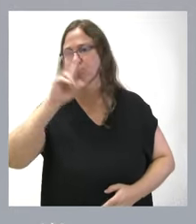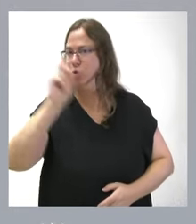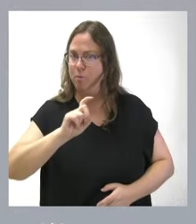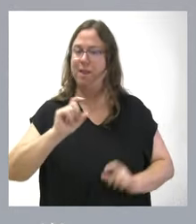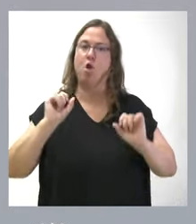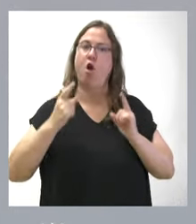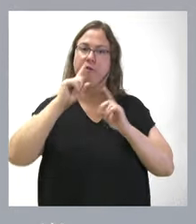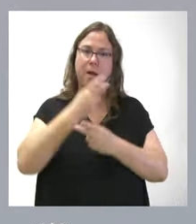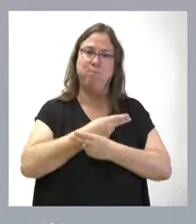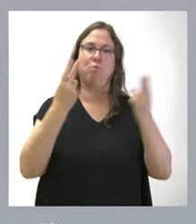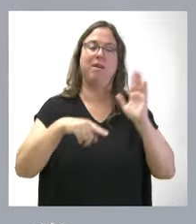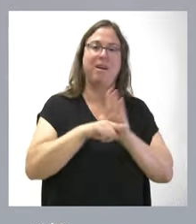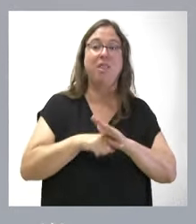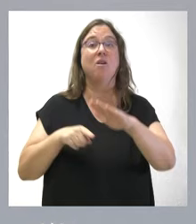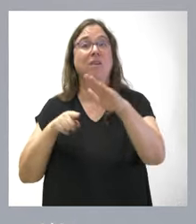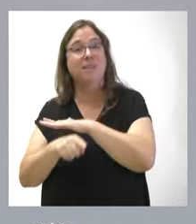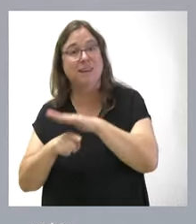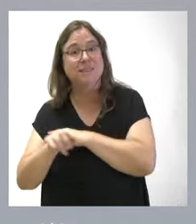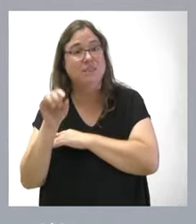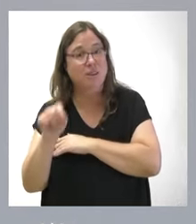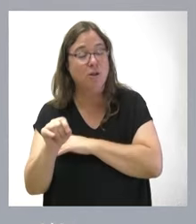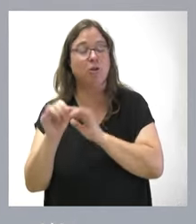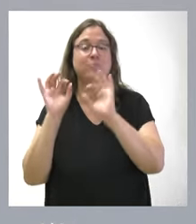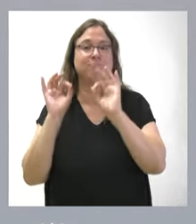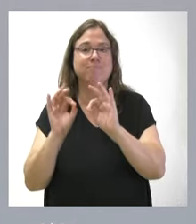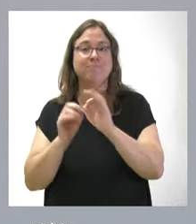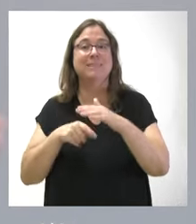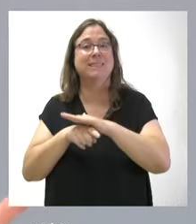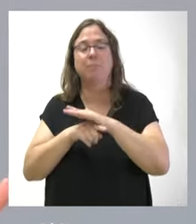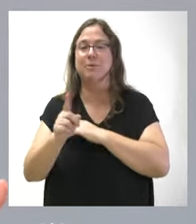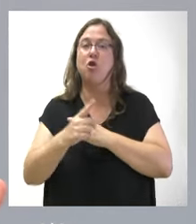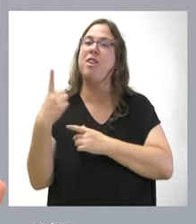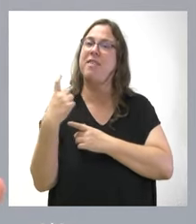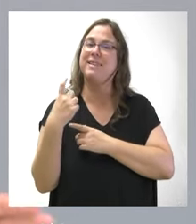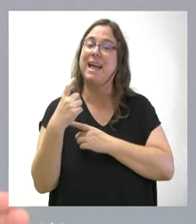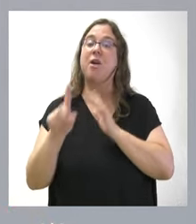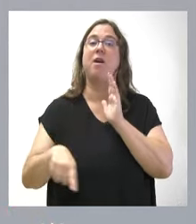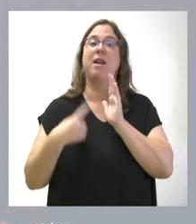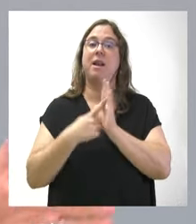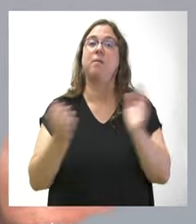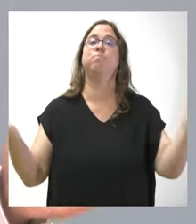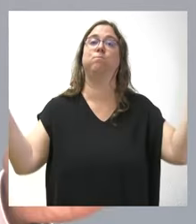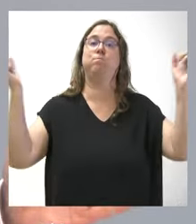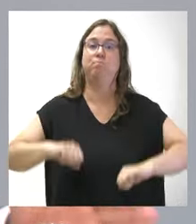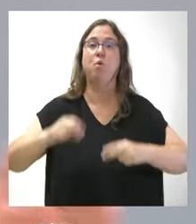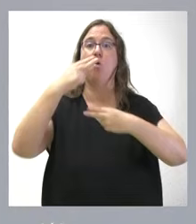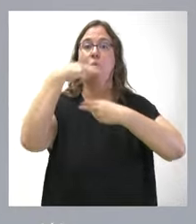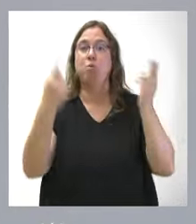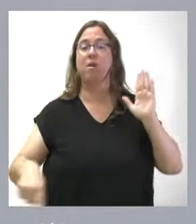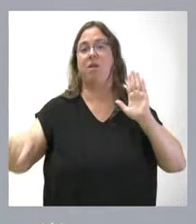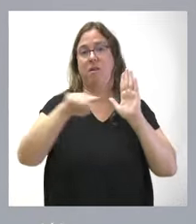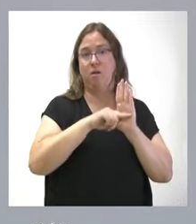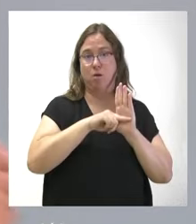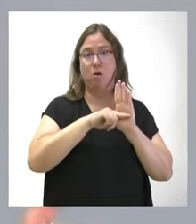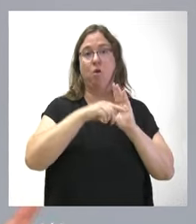a hacer. No valía con el trámite parlamentario para aprobar la ley. Era necesario que la ley se publicara en el boletín